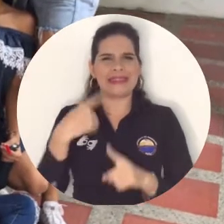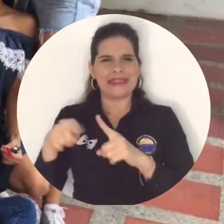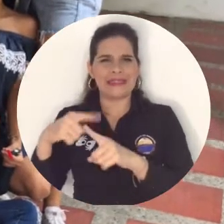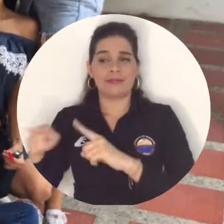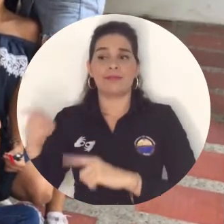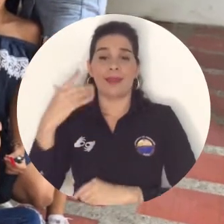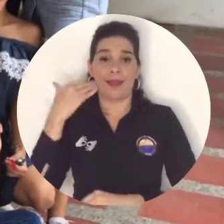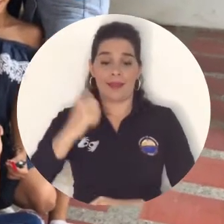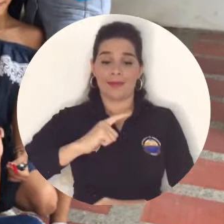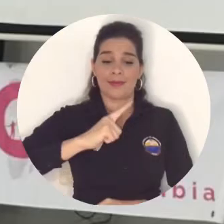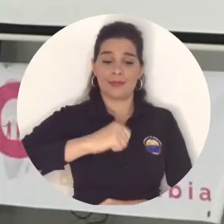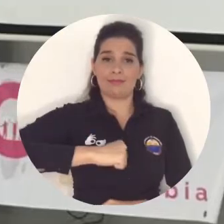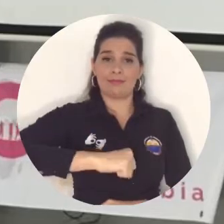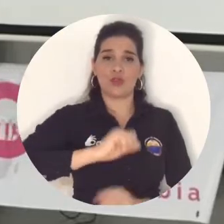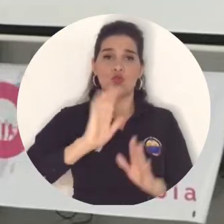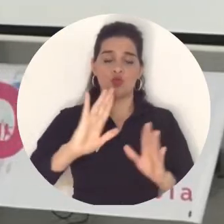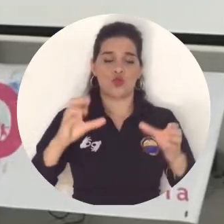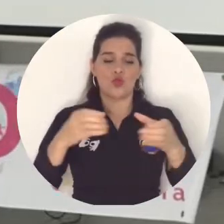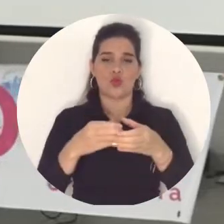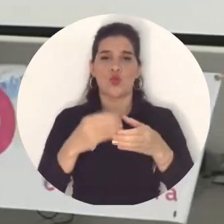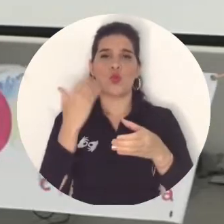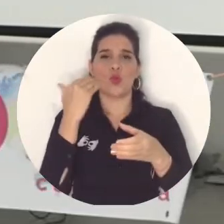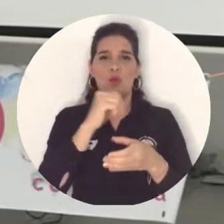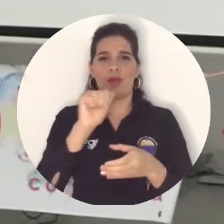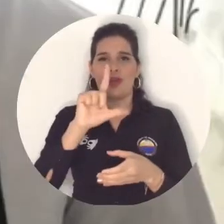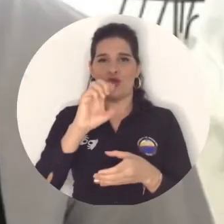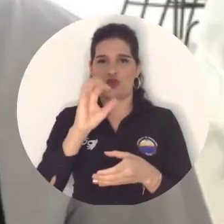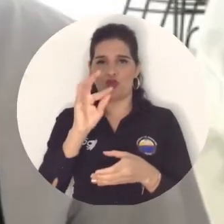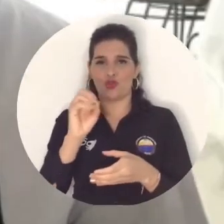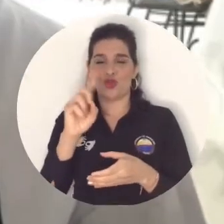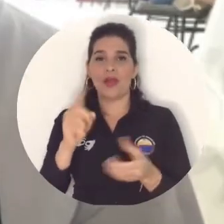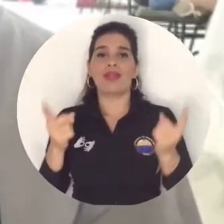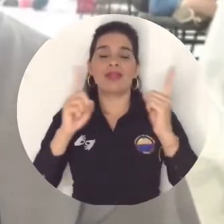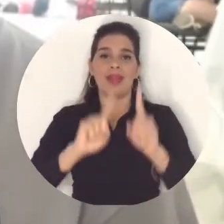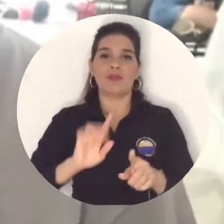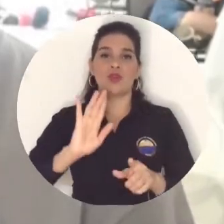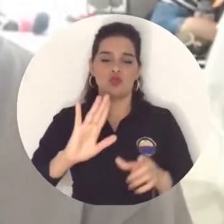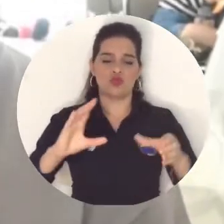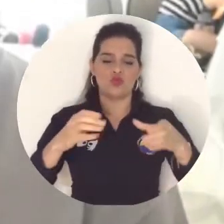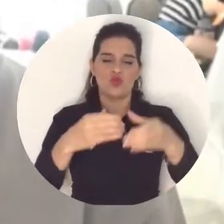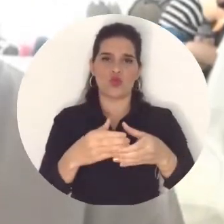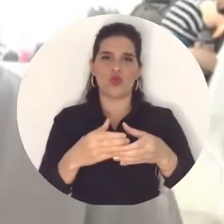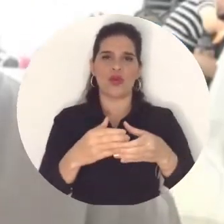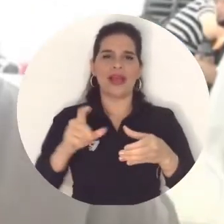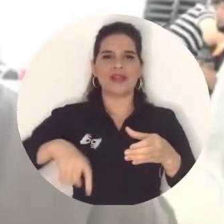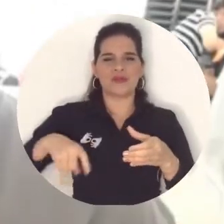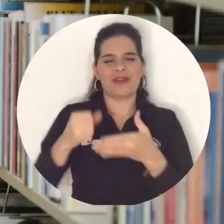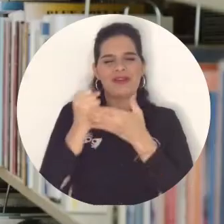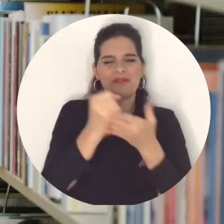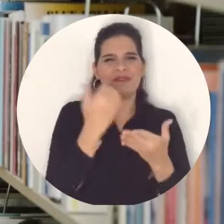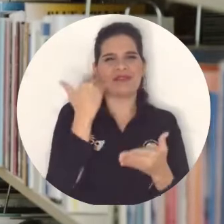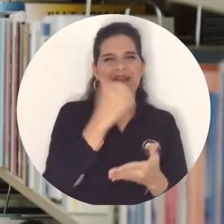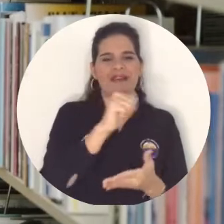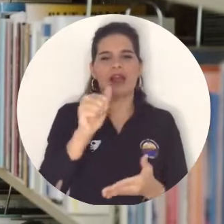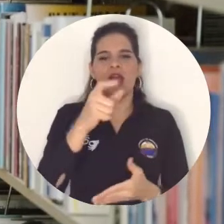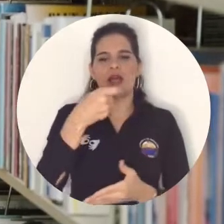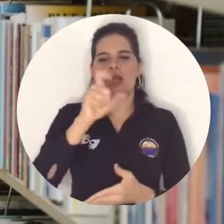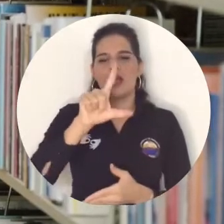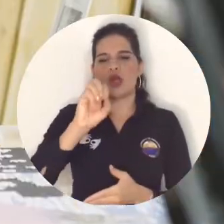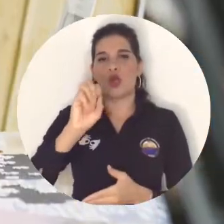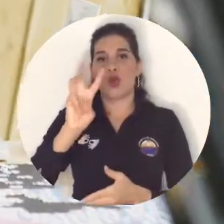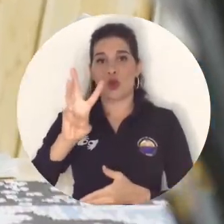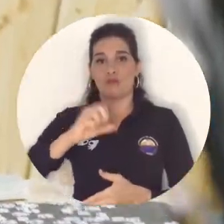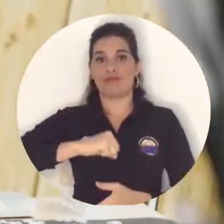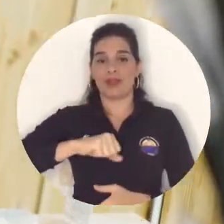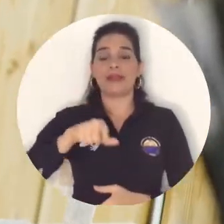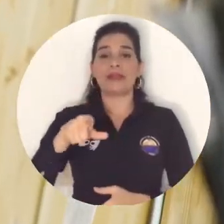cofundadora del colectivo Mujeres Lotos y miembro del grupo de directoras de la Escuela de Empoderamiento Femenino GLOW, Juliette Martínez logró ser seleccionada en la